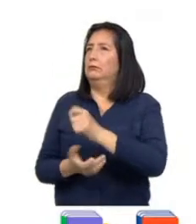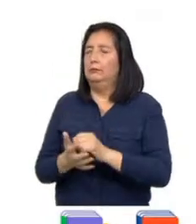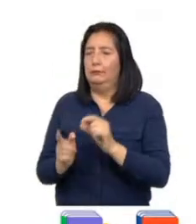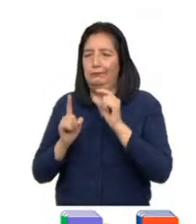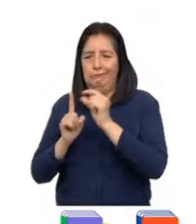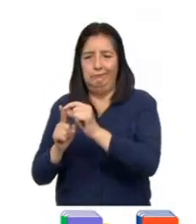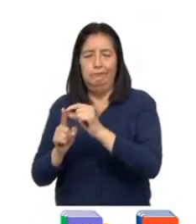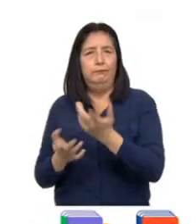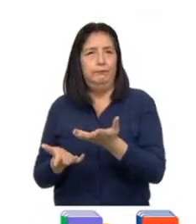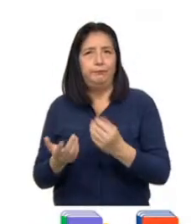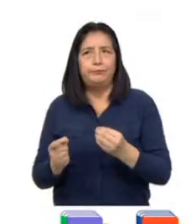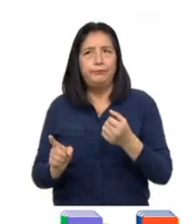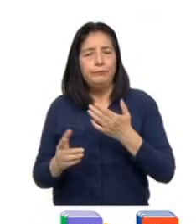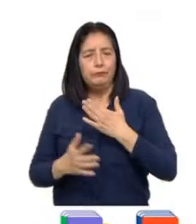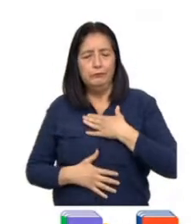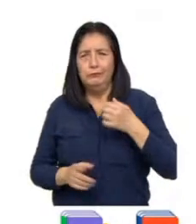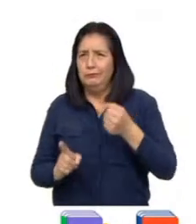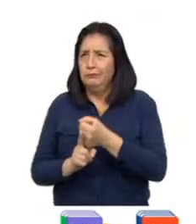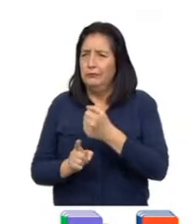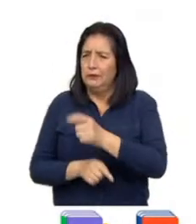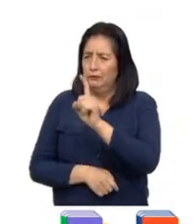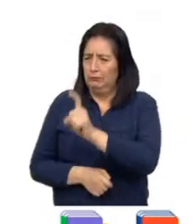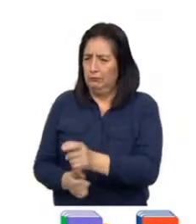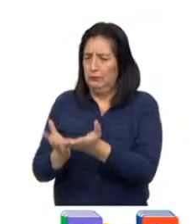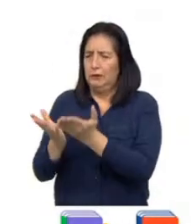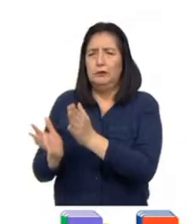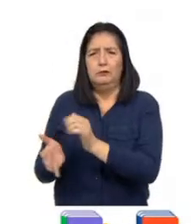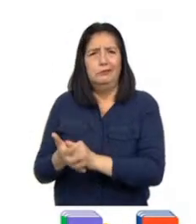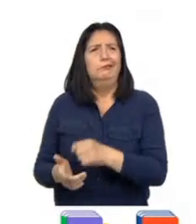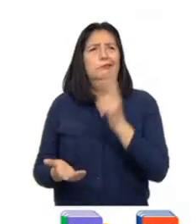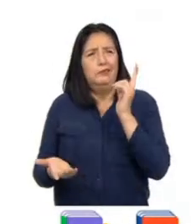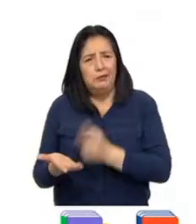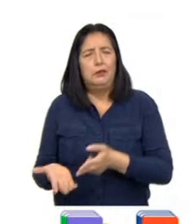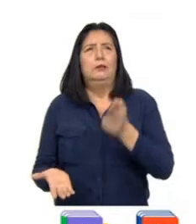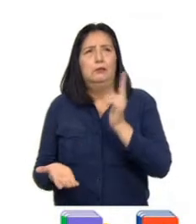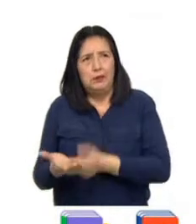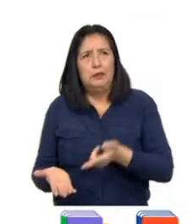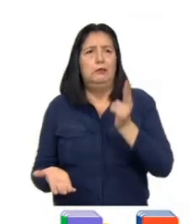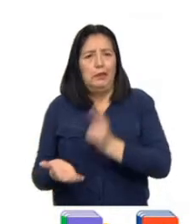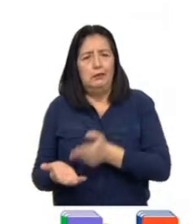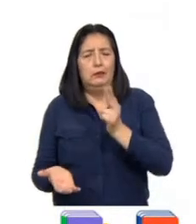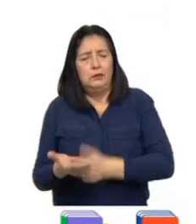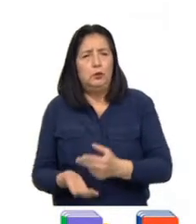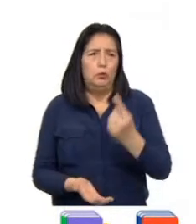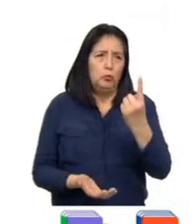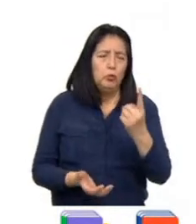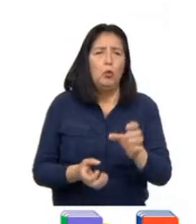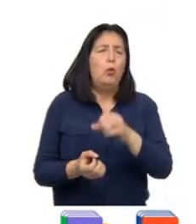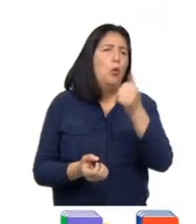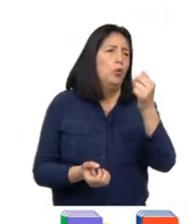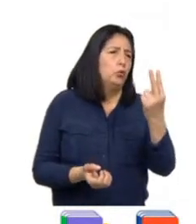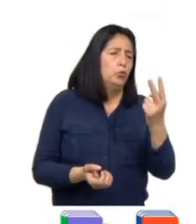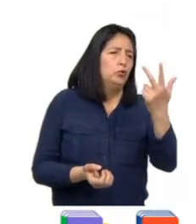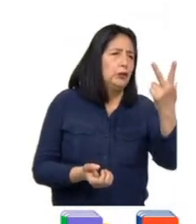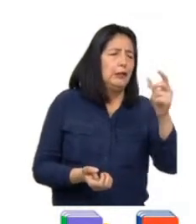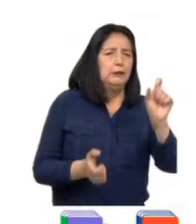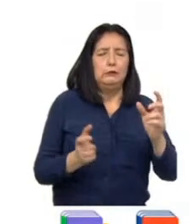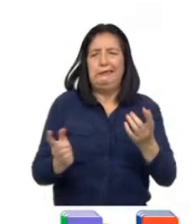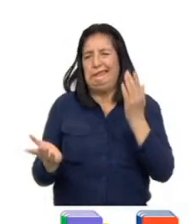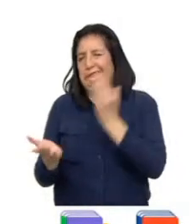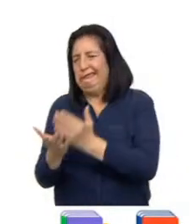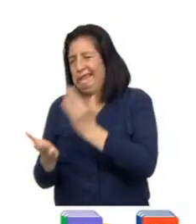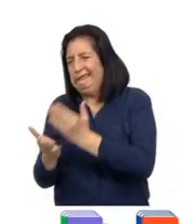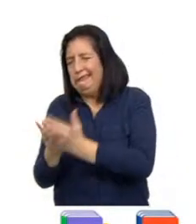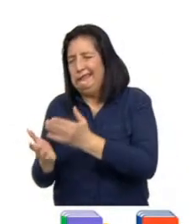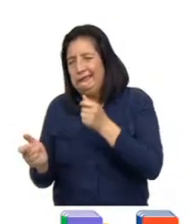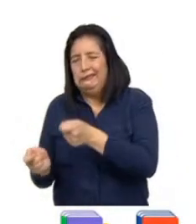físico, que recibe un estudiante en forma reiterada de parte de uno u otros estudiantes, con el objetivo